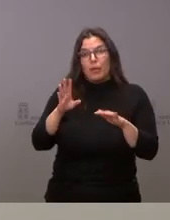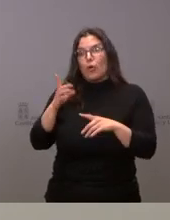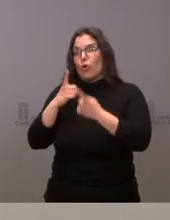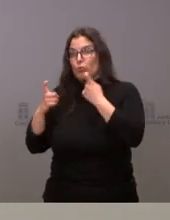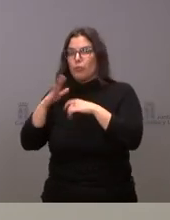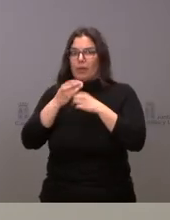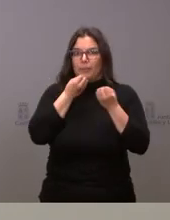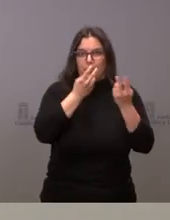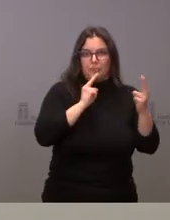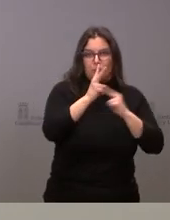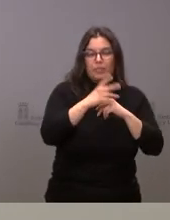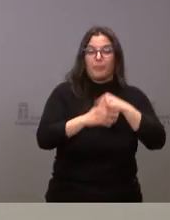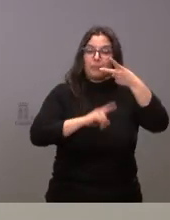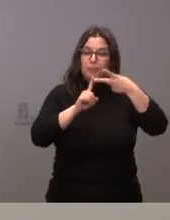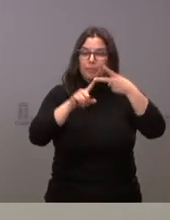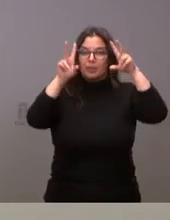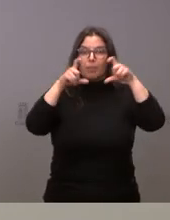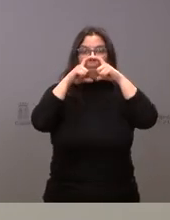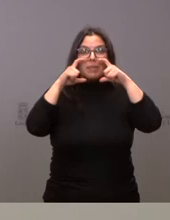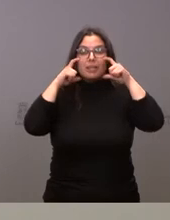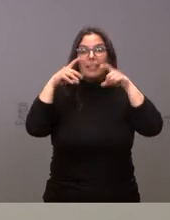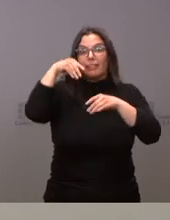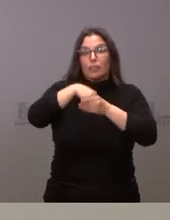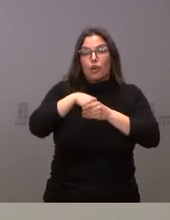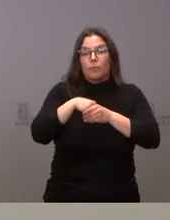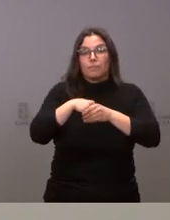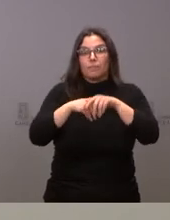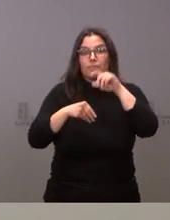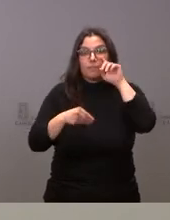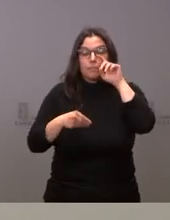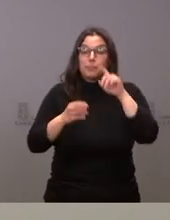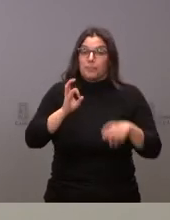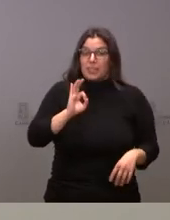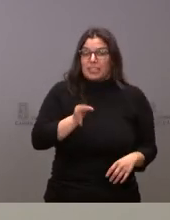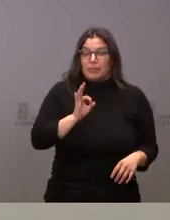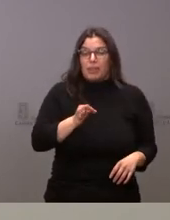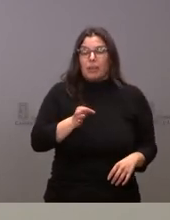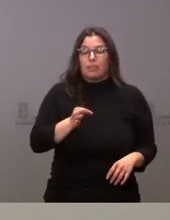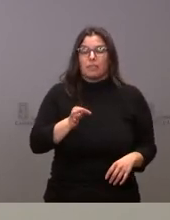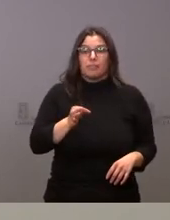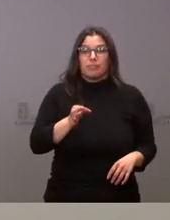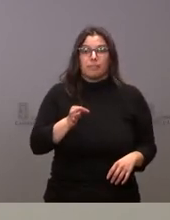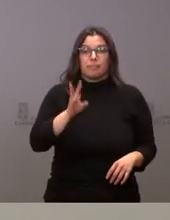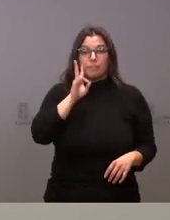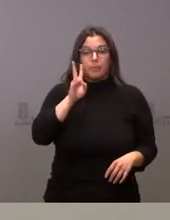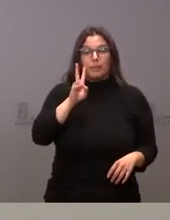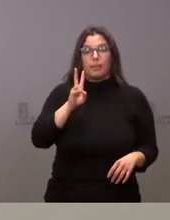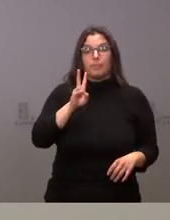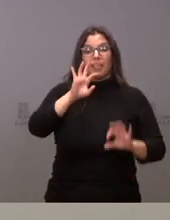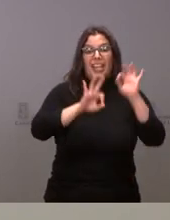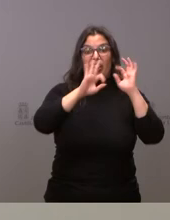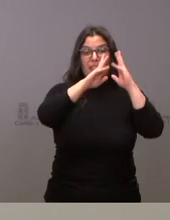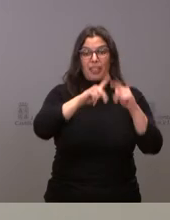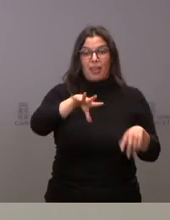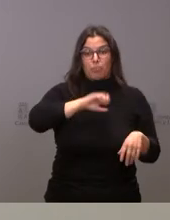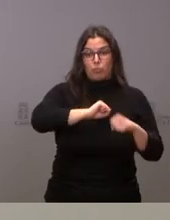y en relación con las mascarillas de interior es verdad que a medida que va bajando la incidencia